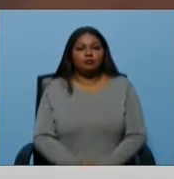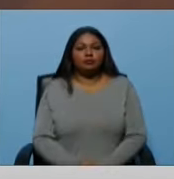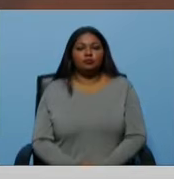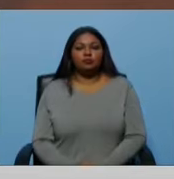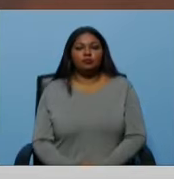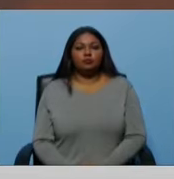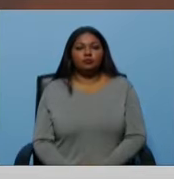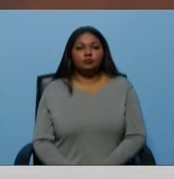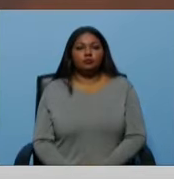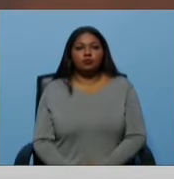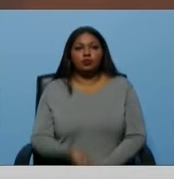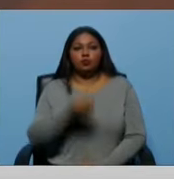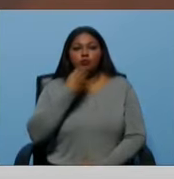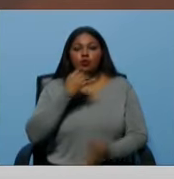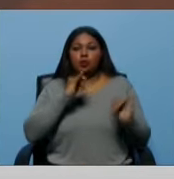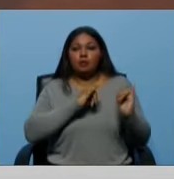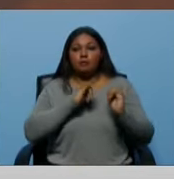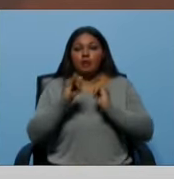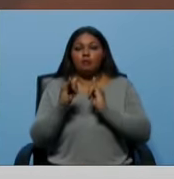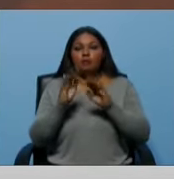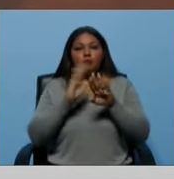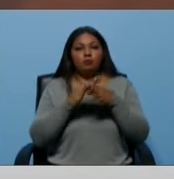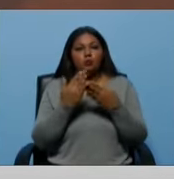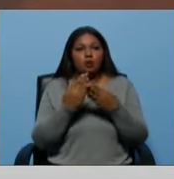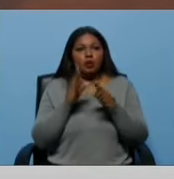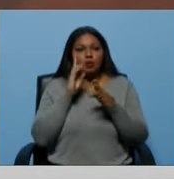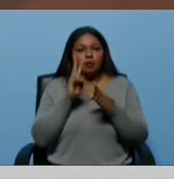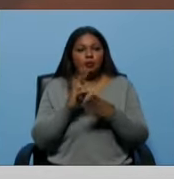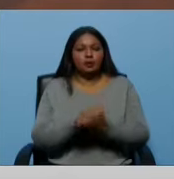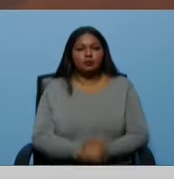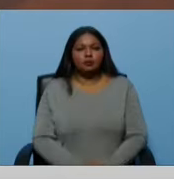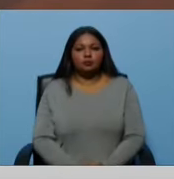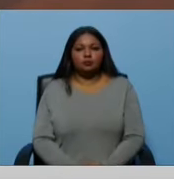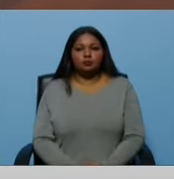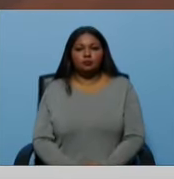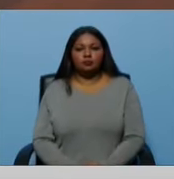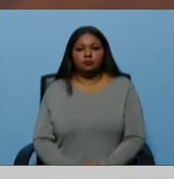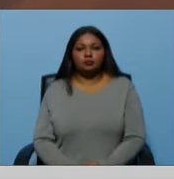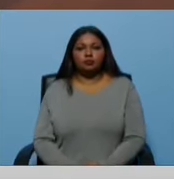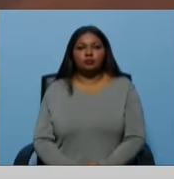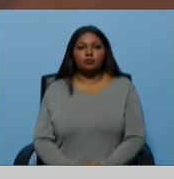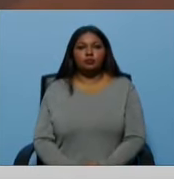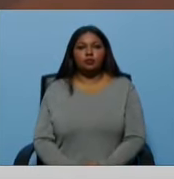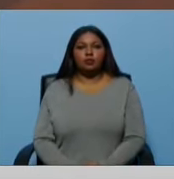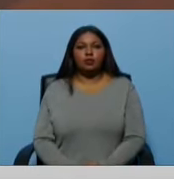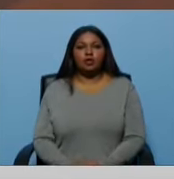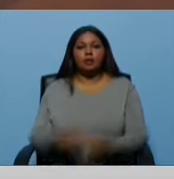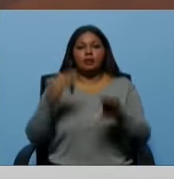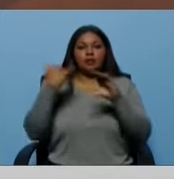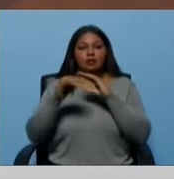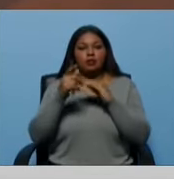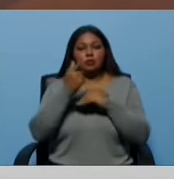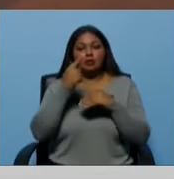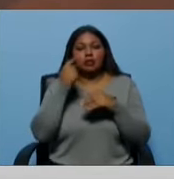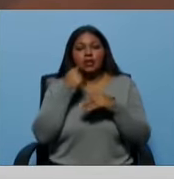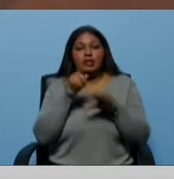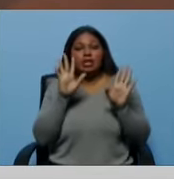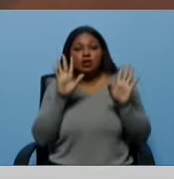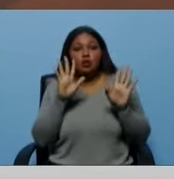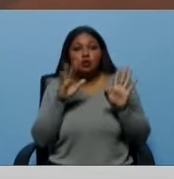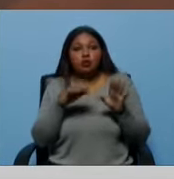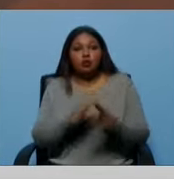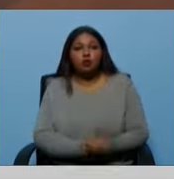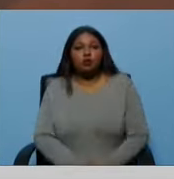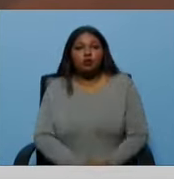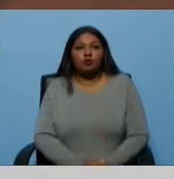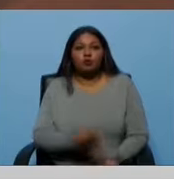Bueno, ellos mismos, porque se dan ahora la tarea de colocar un mensaje y entonces alguien por ahí dijo, y eso